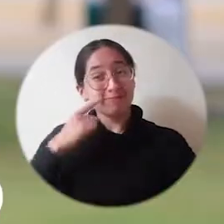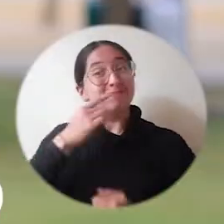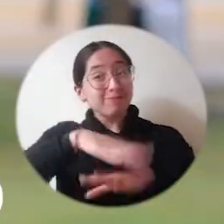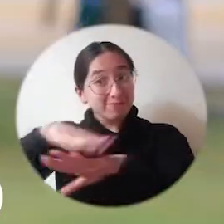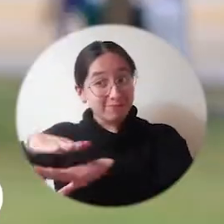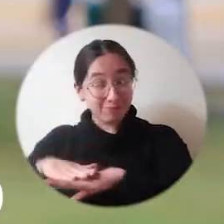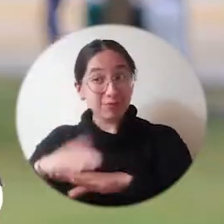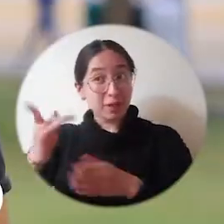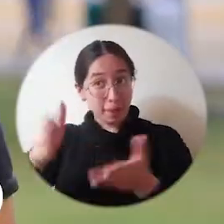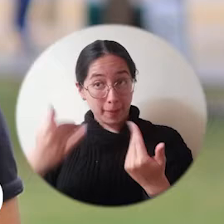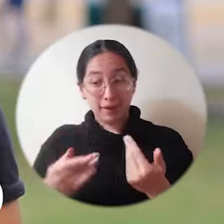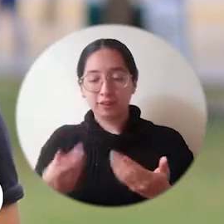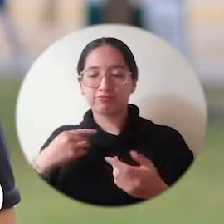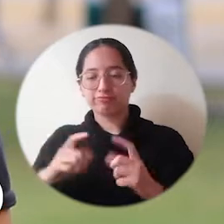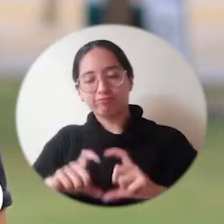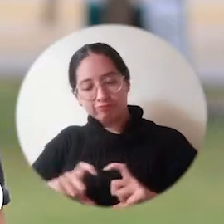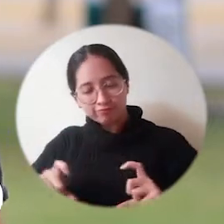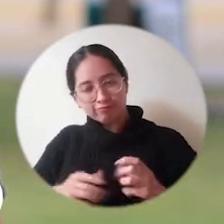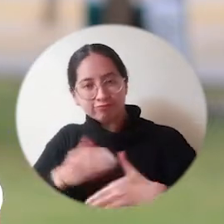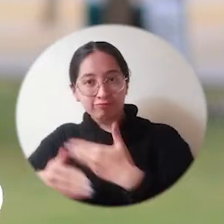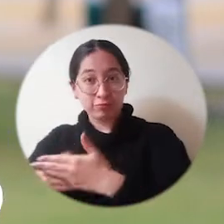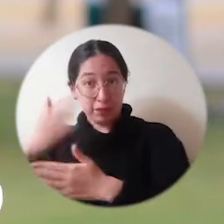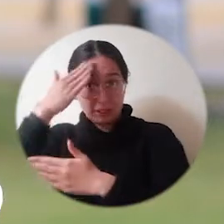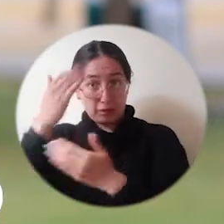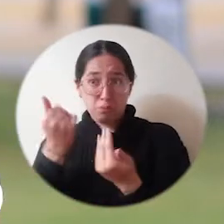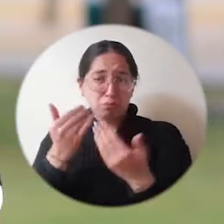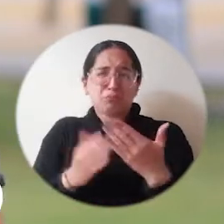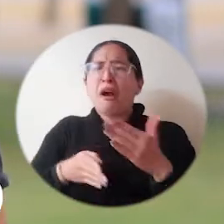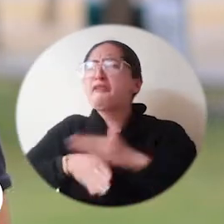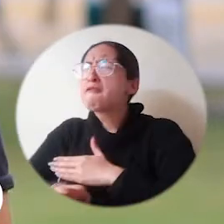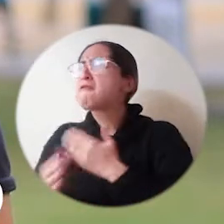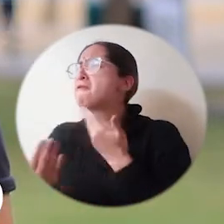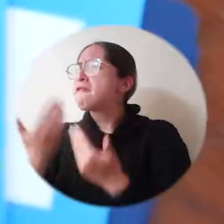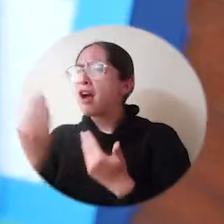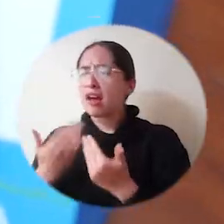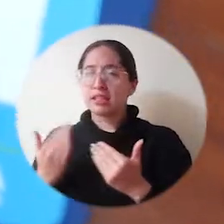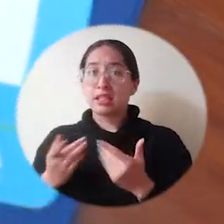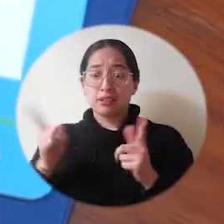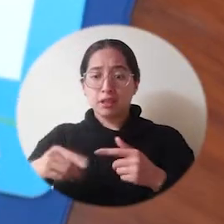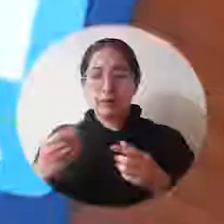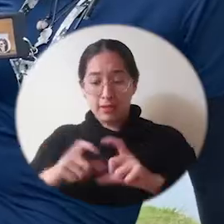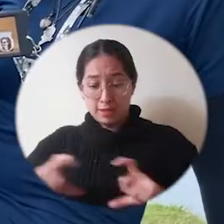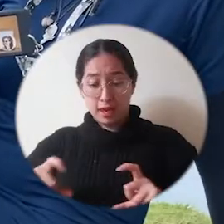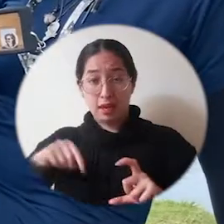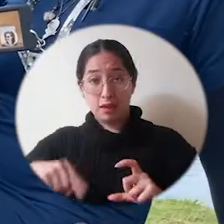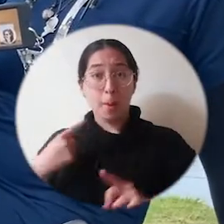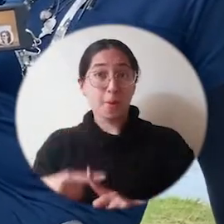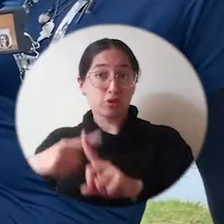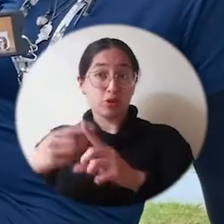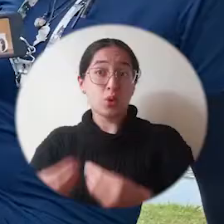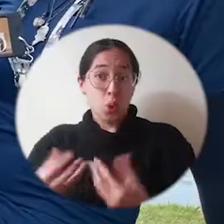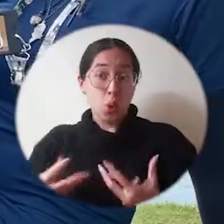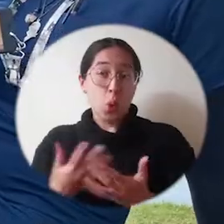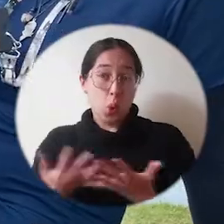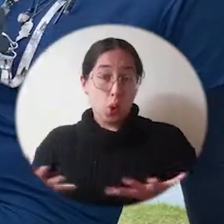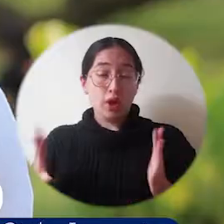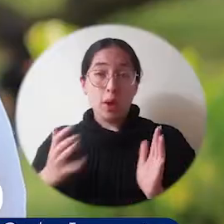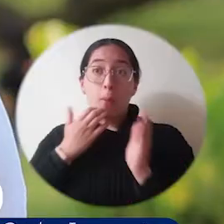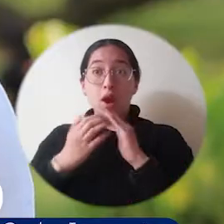Los invito a que saquen su carnet. El proceso es asequible. Nos brinda muchos beneficios.